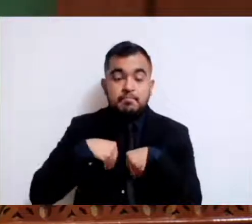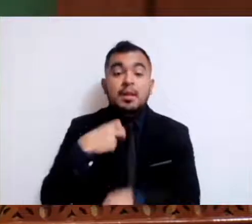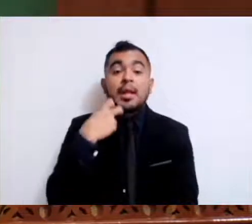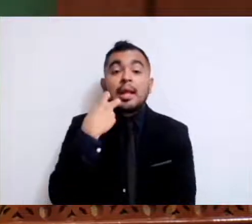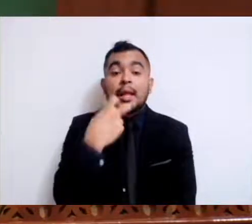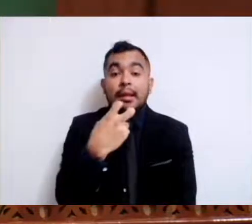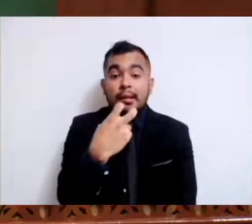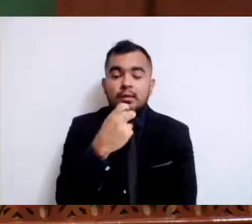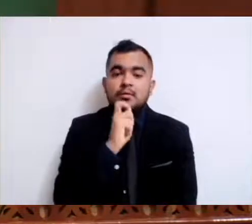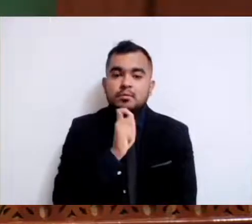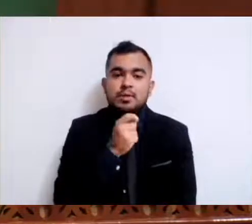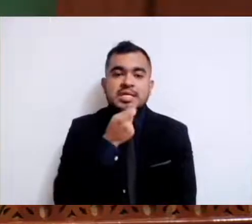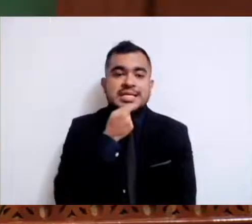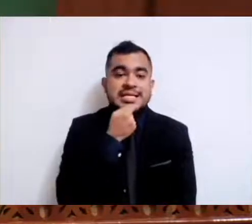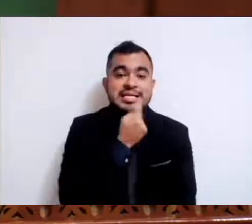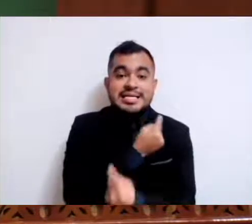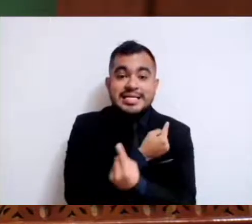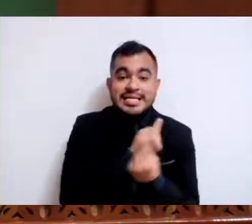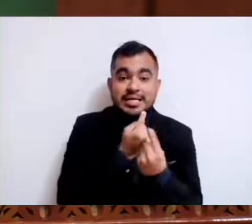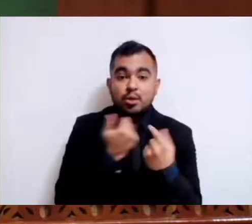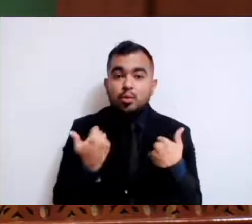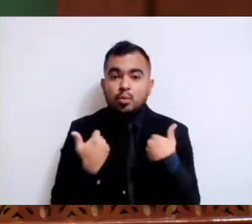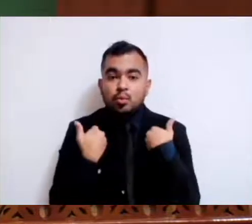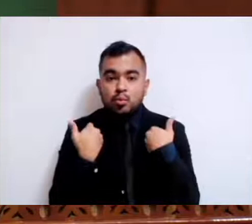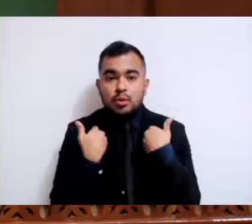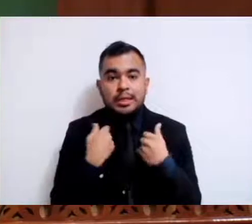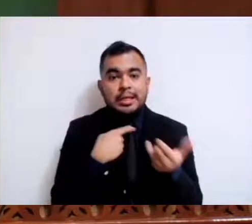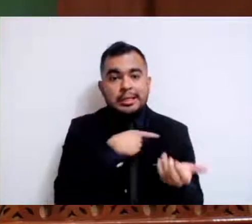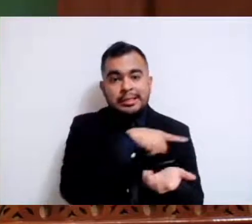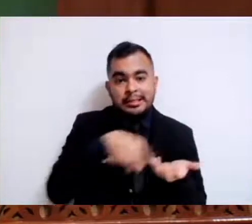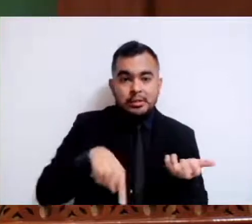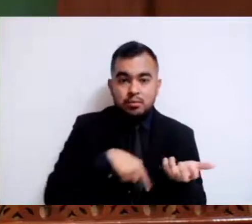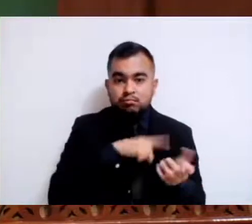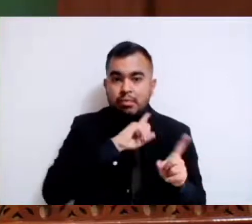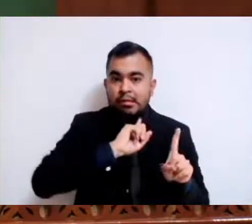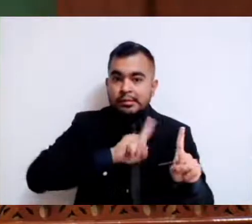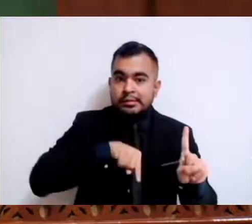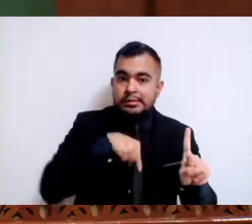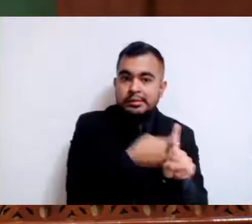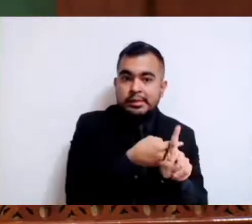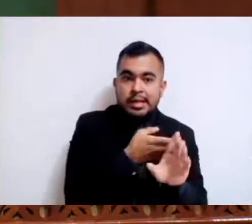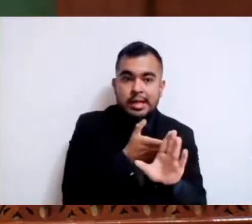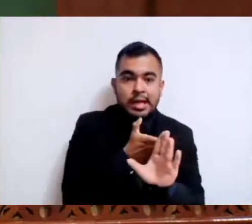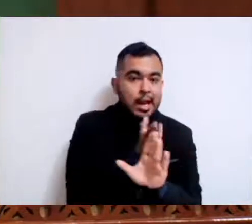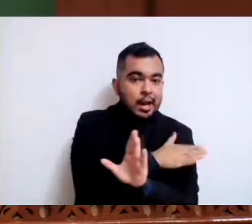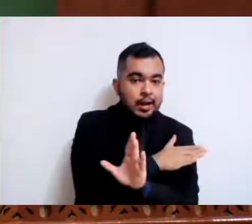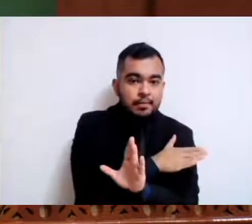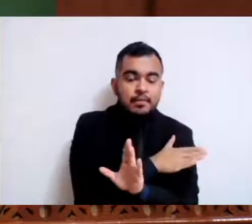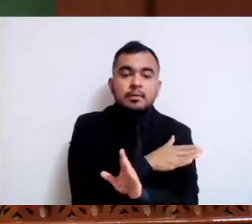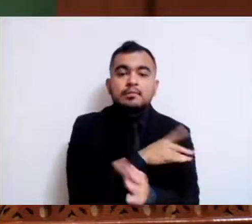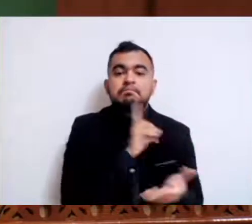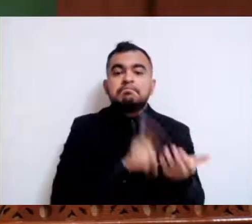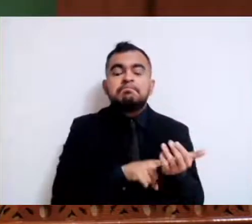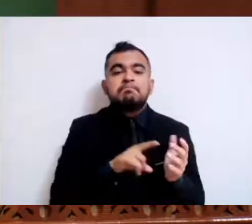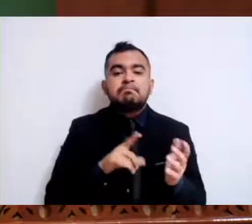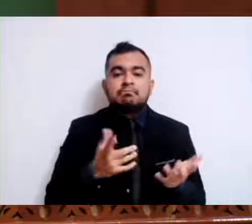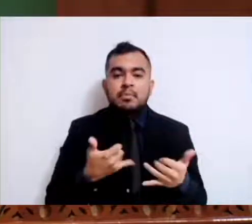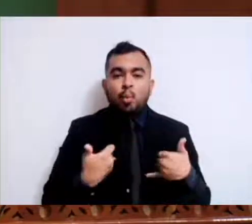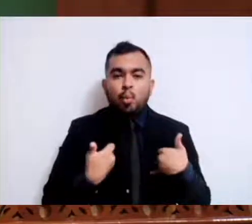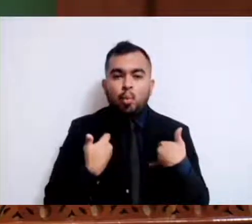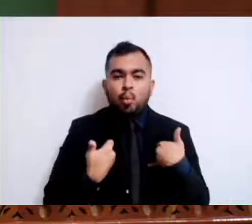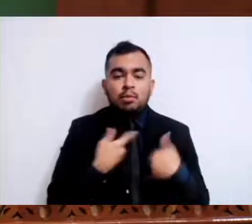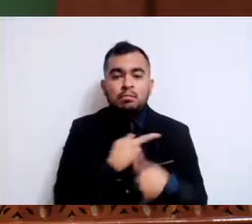y adolescentes que han sido víctimas de violación y que a su corta edad han quedado embarazadas sin tener